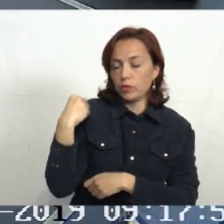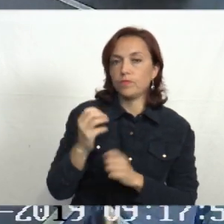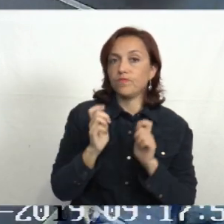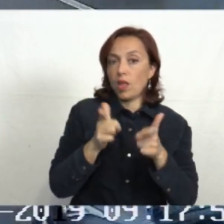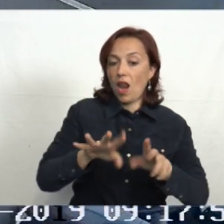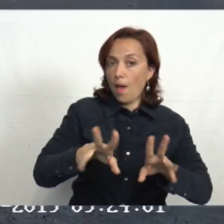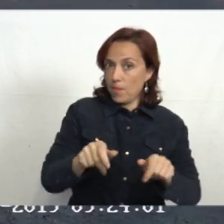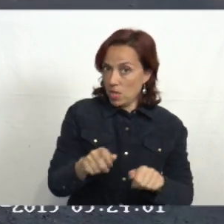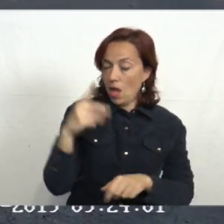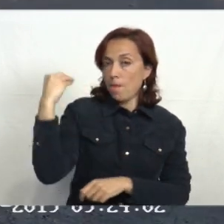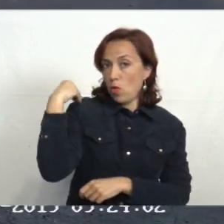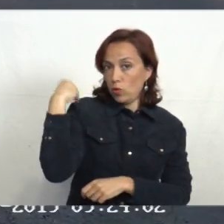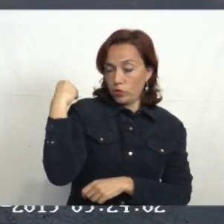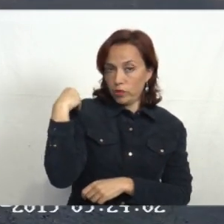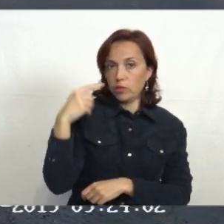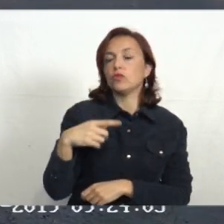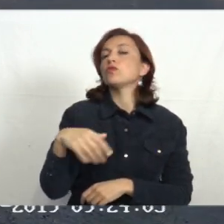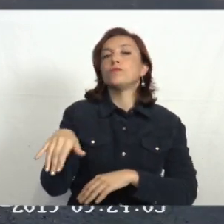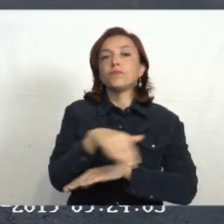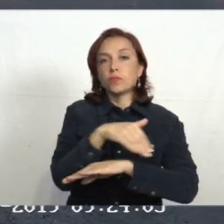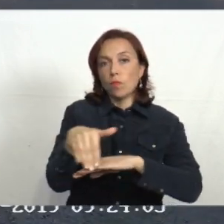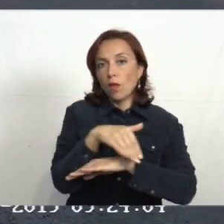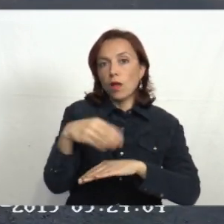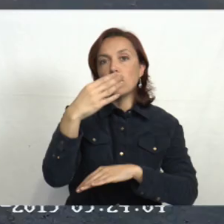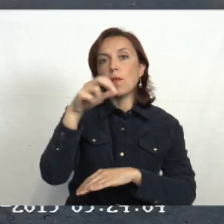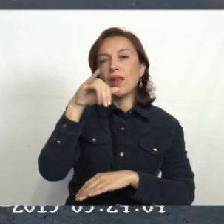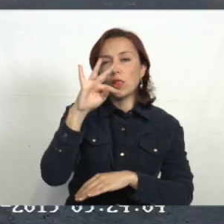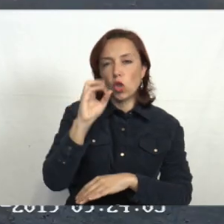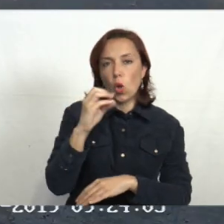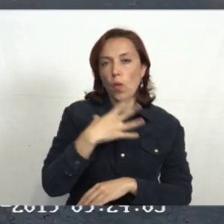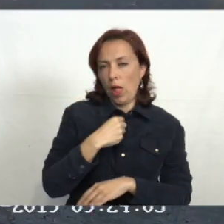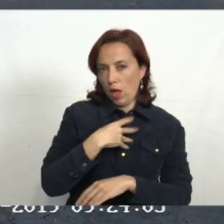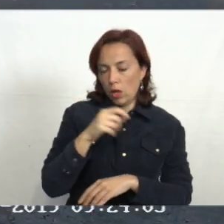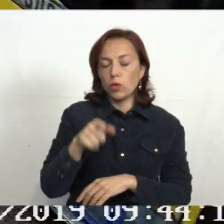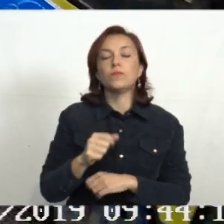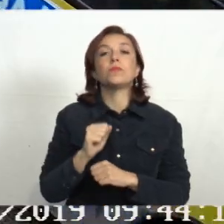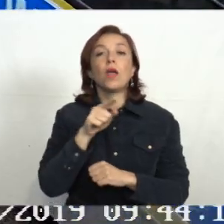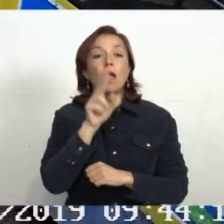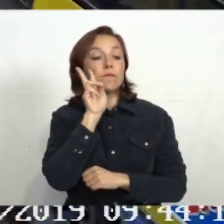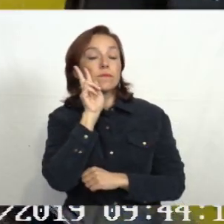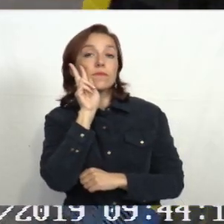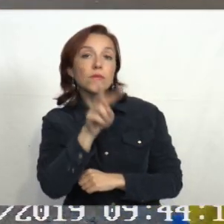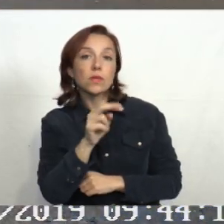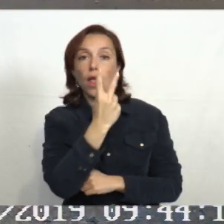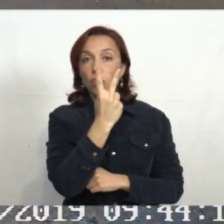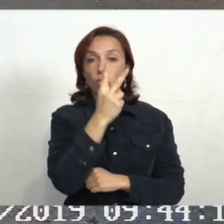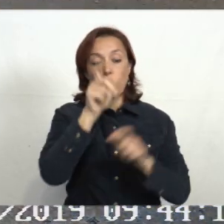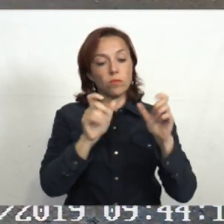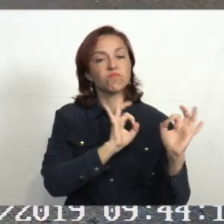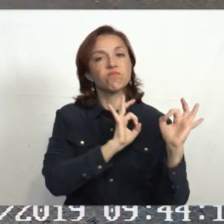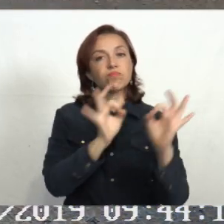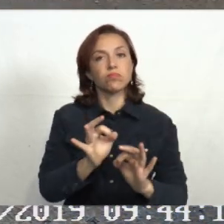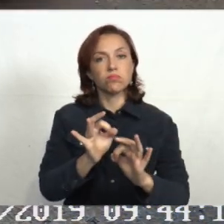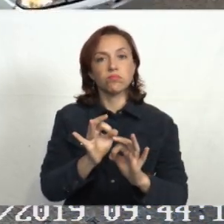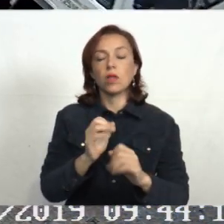local comercial que está ubicado en las calles Benito Blanco y Guayaquí. Como observamos en las imágenes de la policía, los dos autores llegaron hasta el